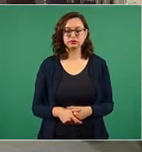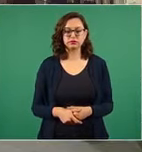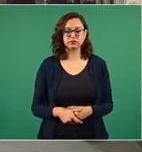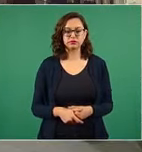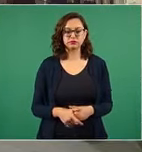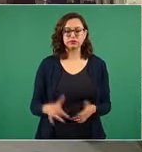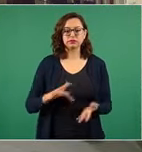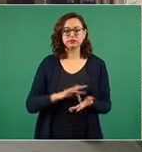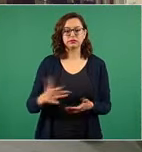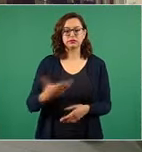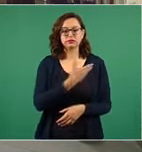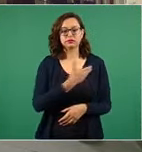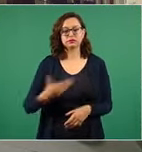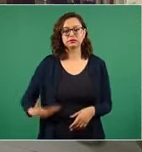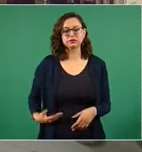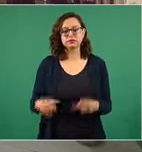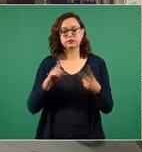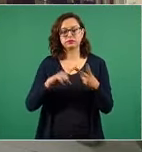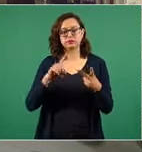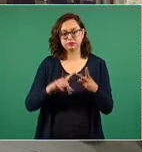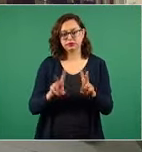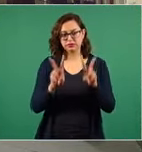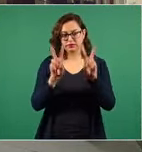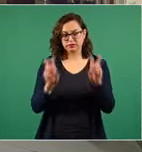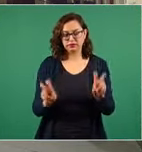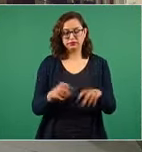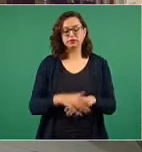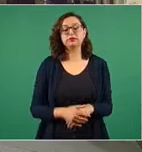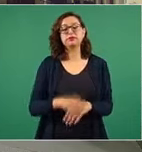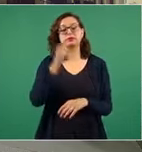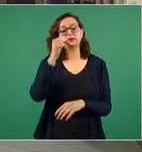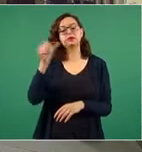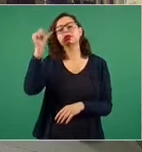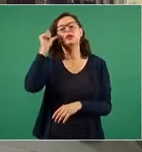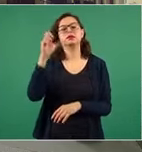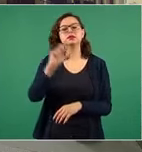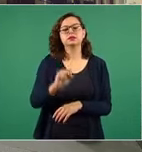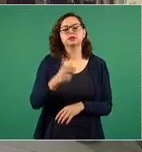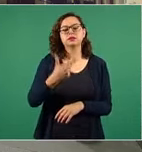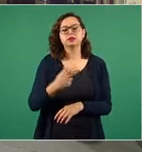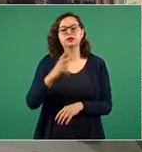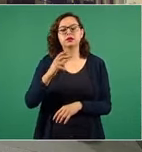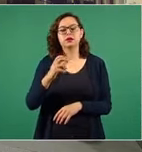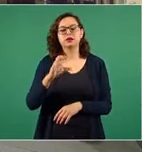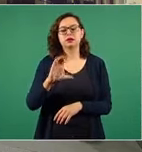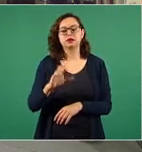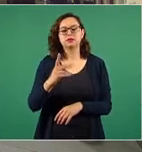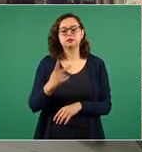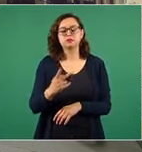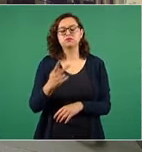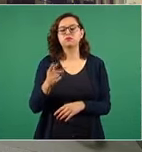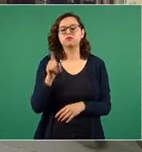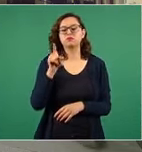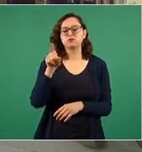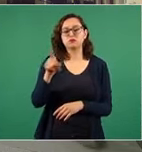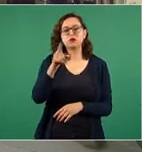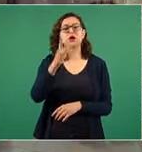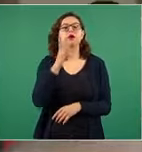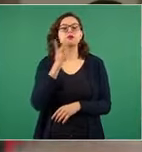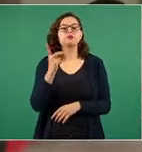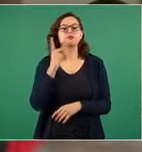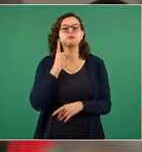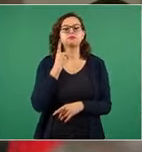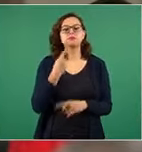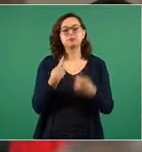gracias presidente en un segundo tema ayer en la comparecencia del secretario de Hacienda Rogelio Ramírez de la O en la Cámara de Diputados